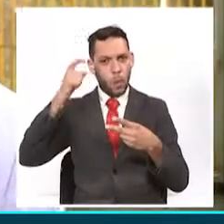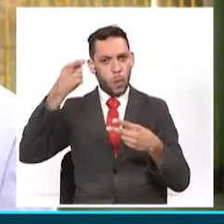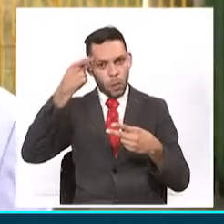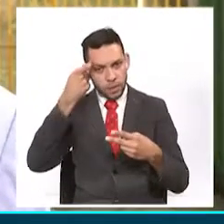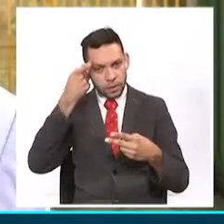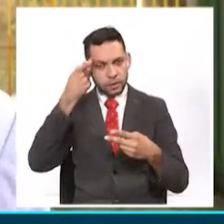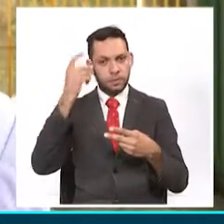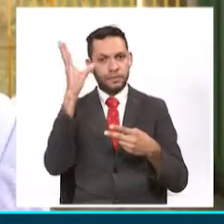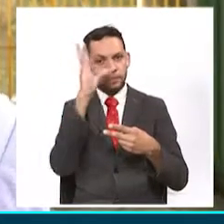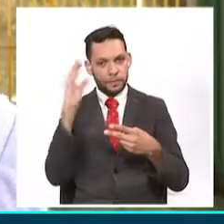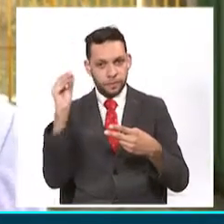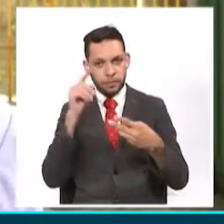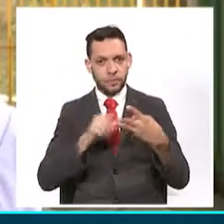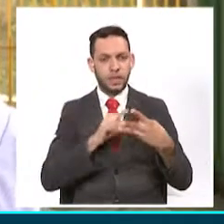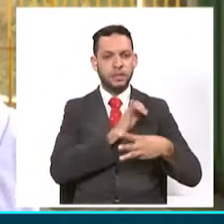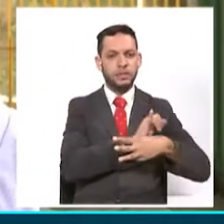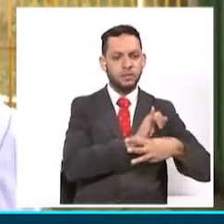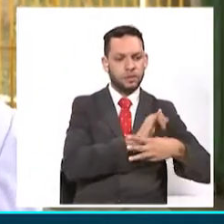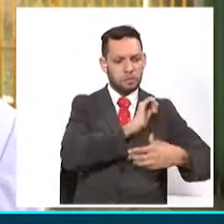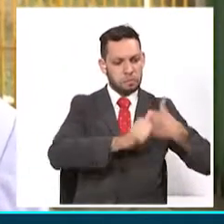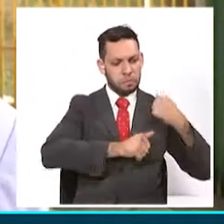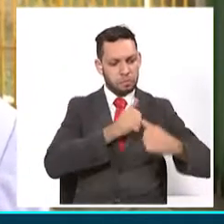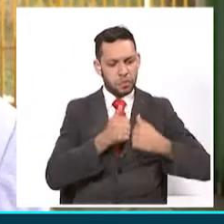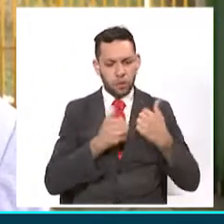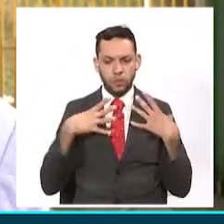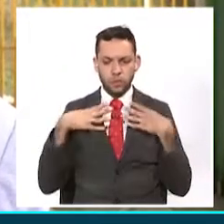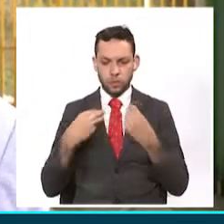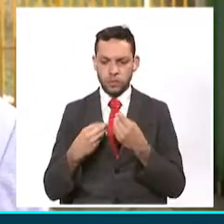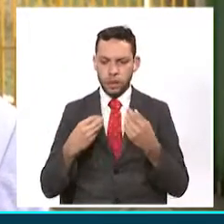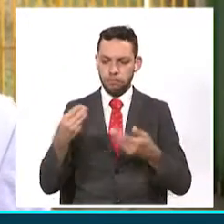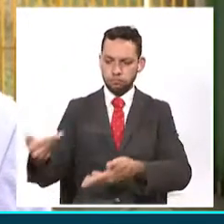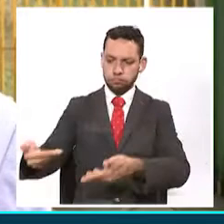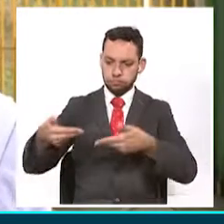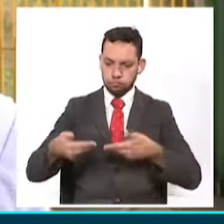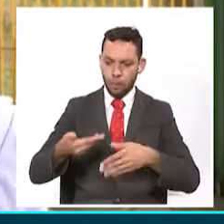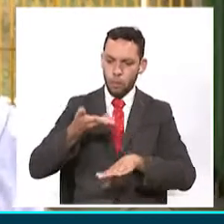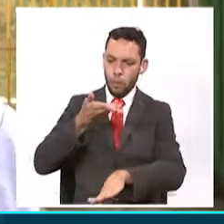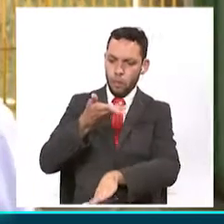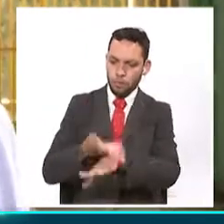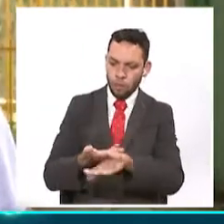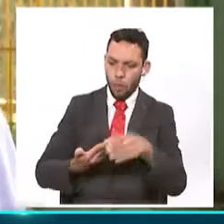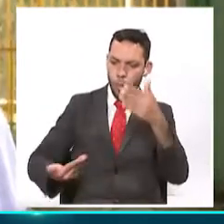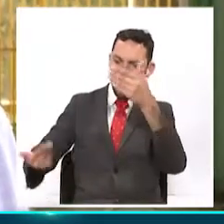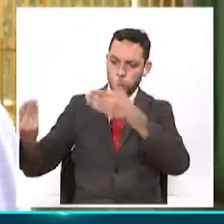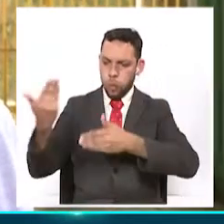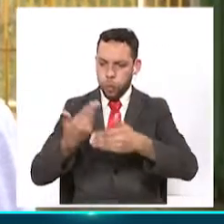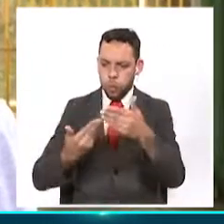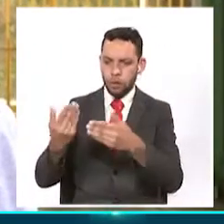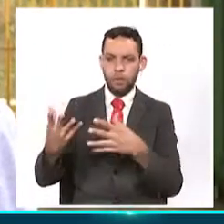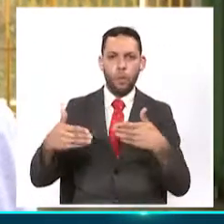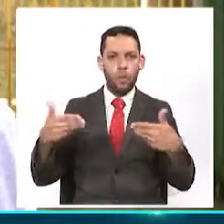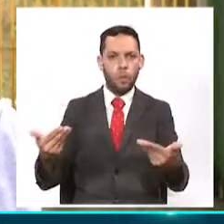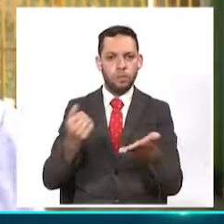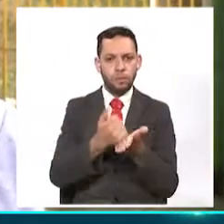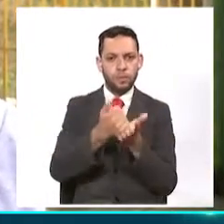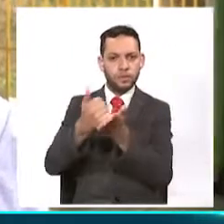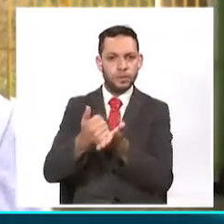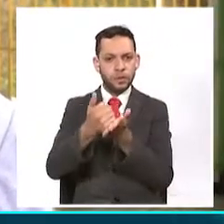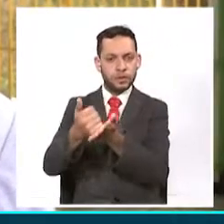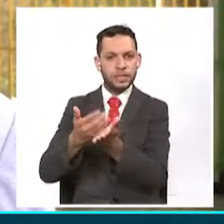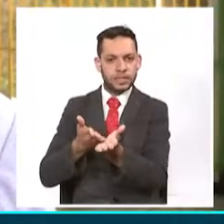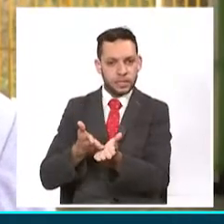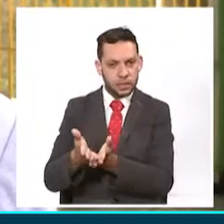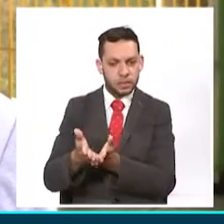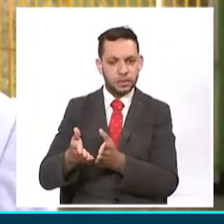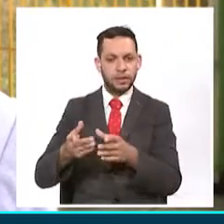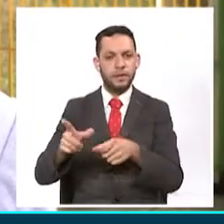Quindío estamos muy expuestos a recibir la misma propuesta y a mirar cómo con el tema del desarrollo deportivo de la misma liga